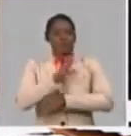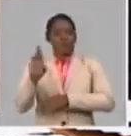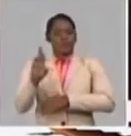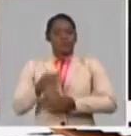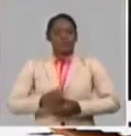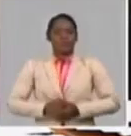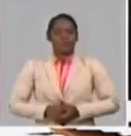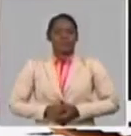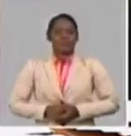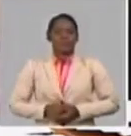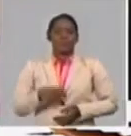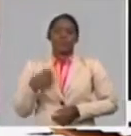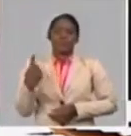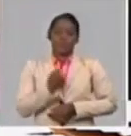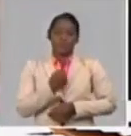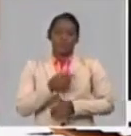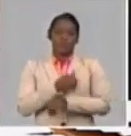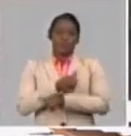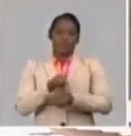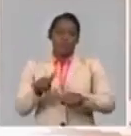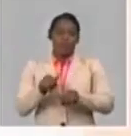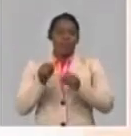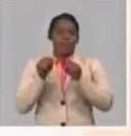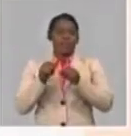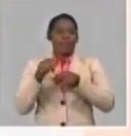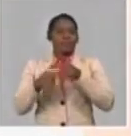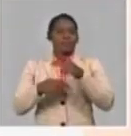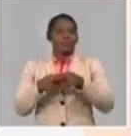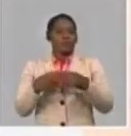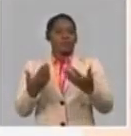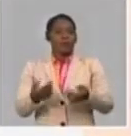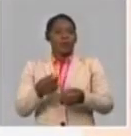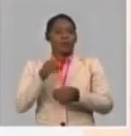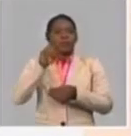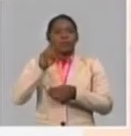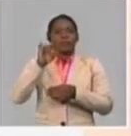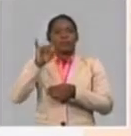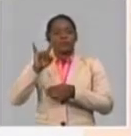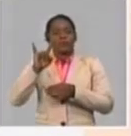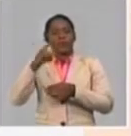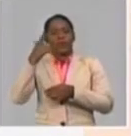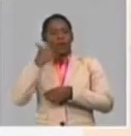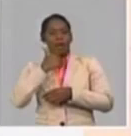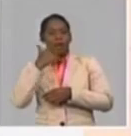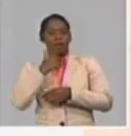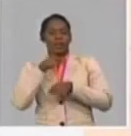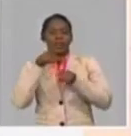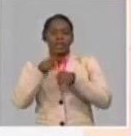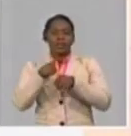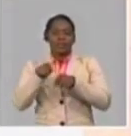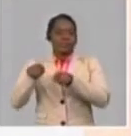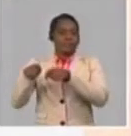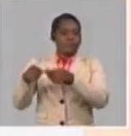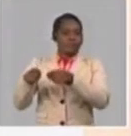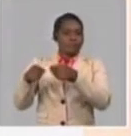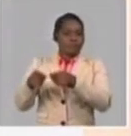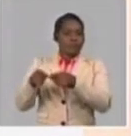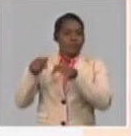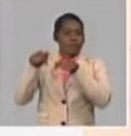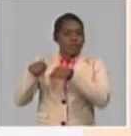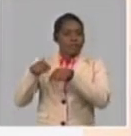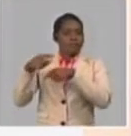Estaremos igualmente desarrollando un tuitazo radial el 29 de abril, un duple con Radio Rebel del día 30 para